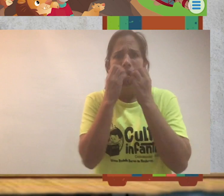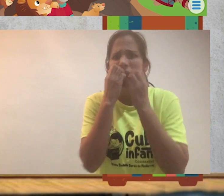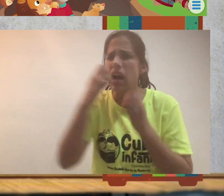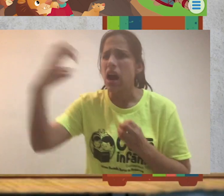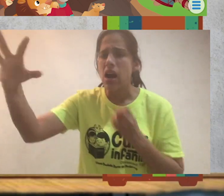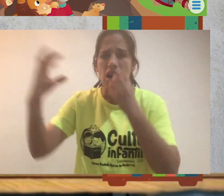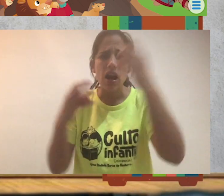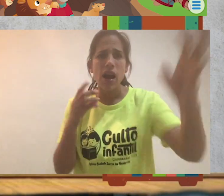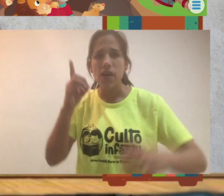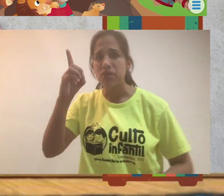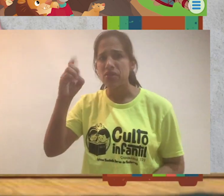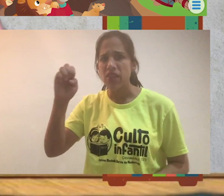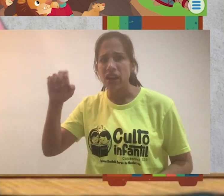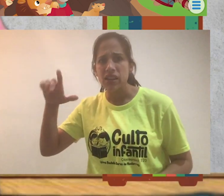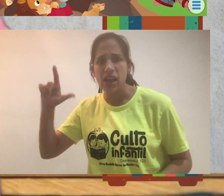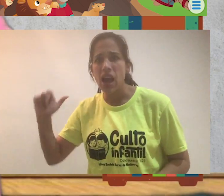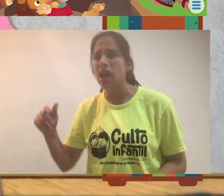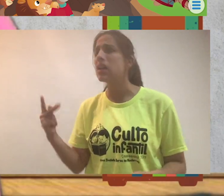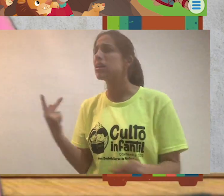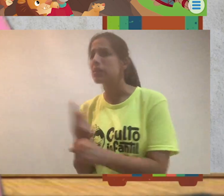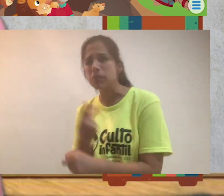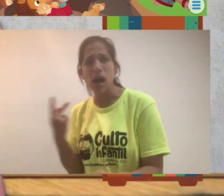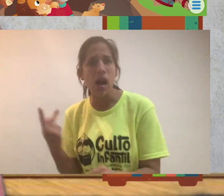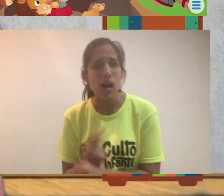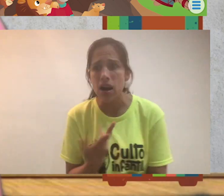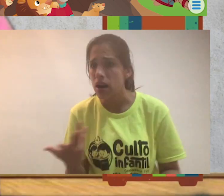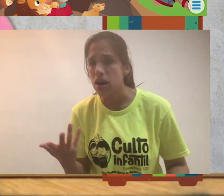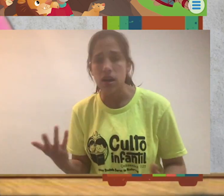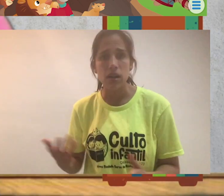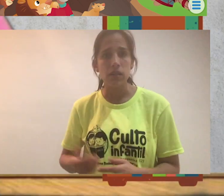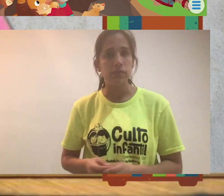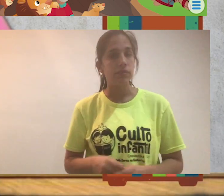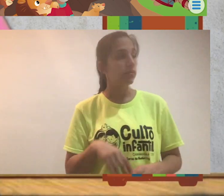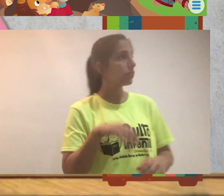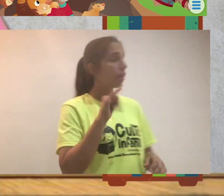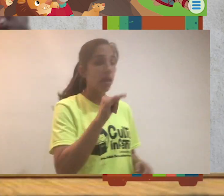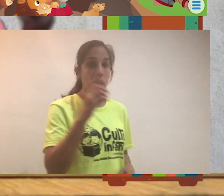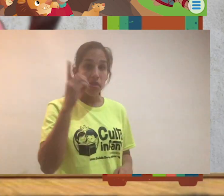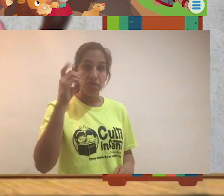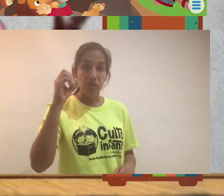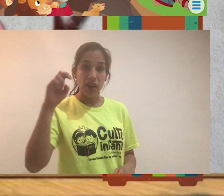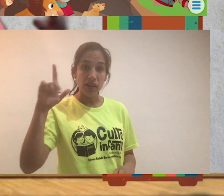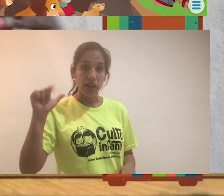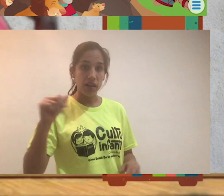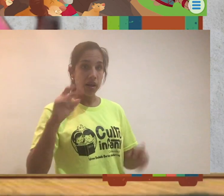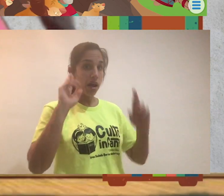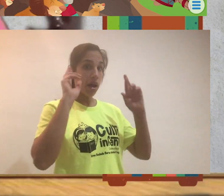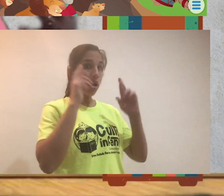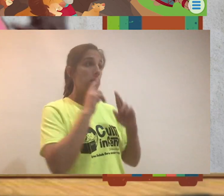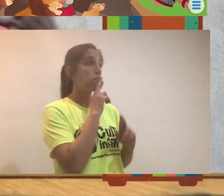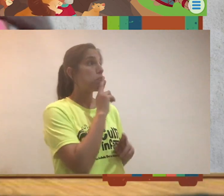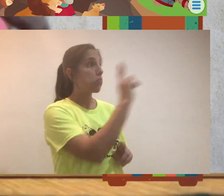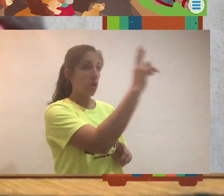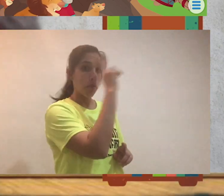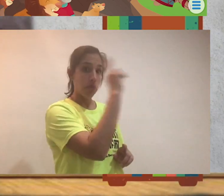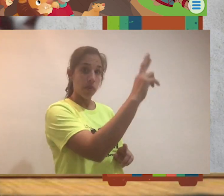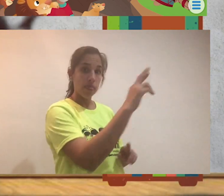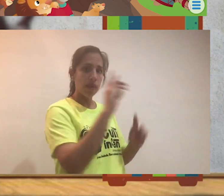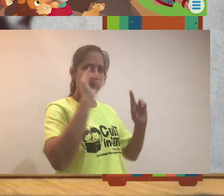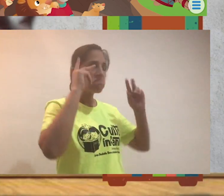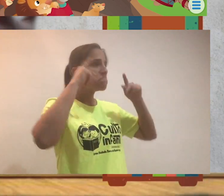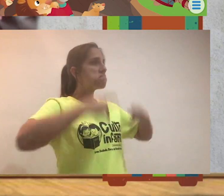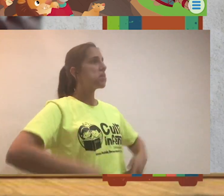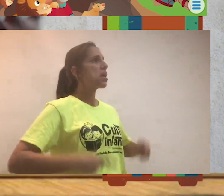le grita, Daniel, Daniel, ¿qué te pasó? Y Daniel le dijo, ¡Viva el